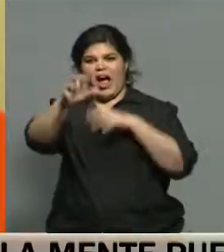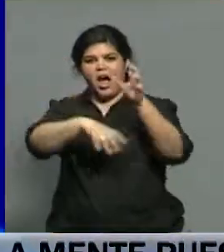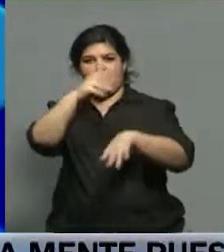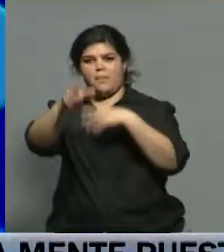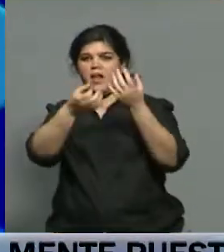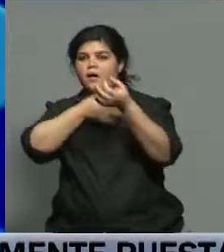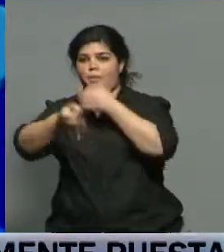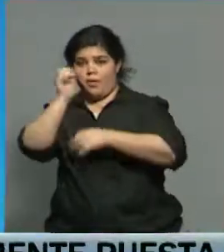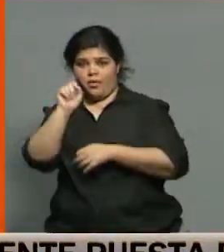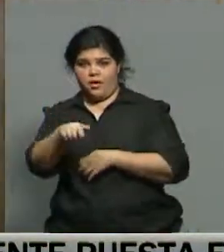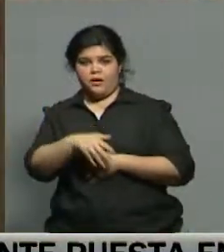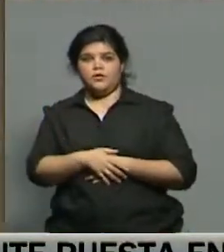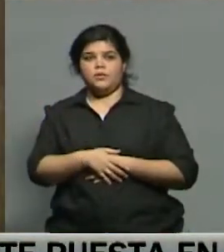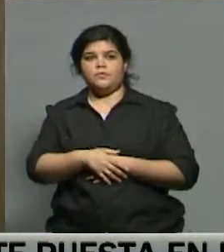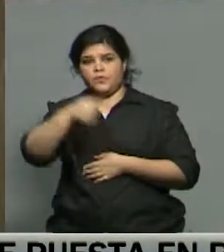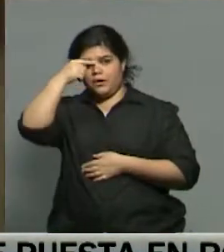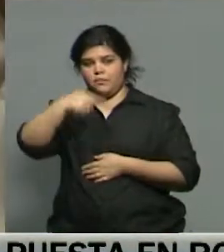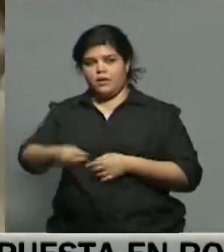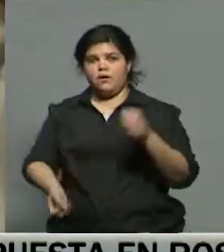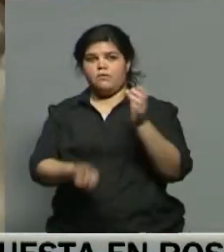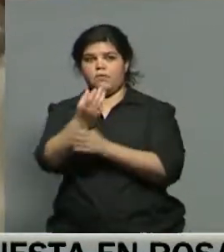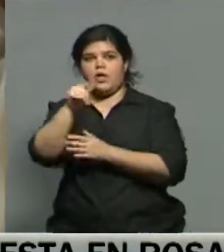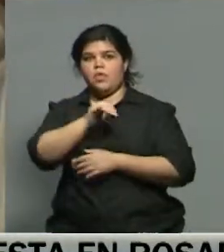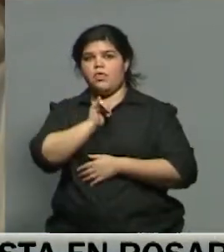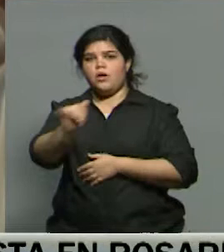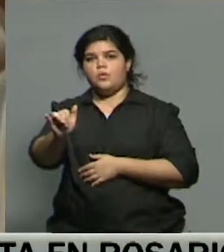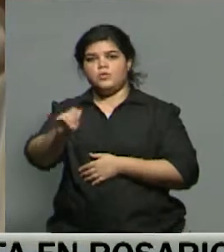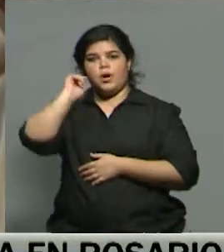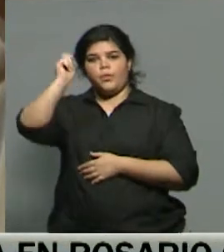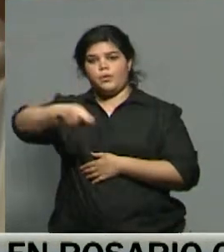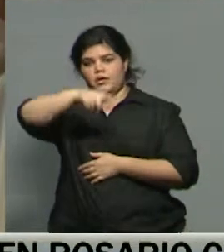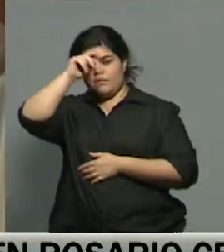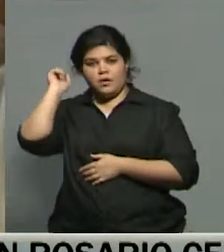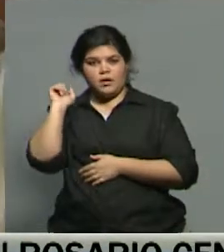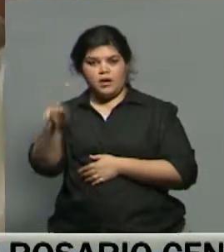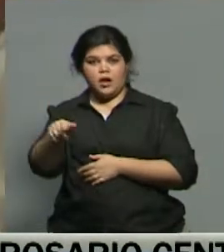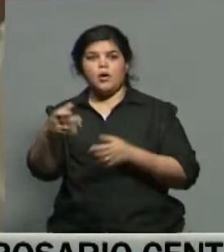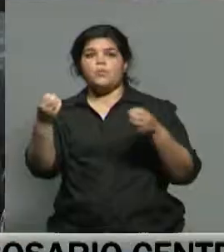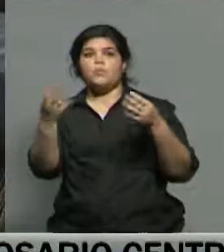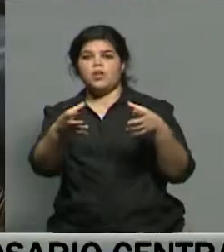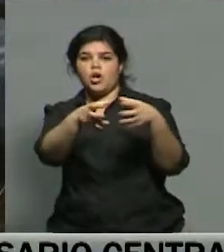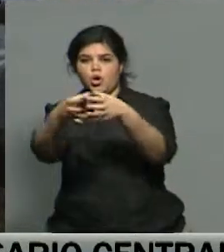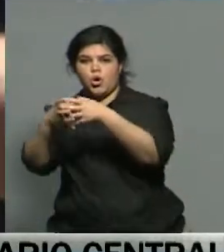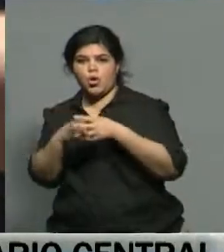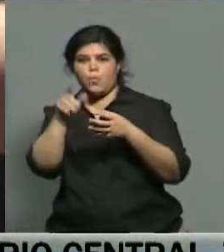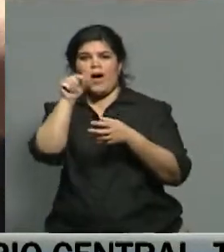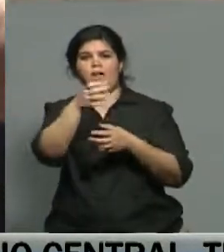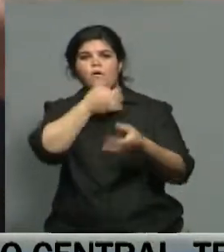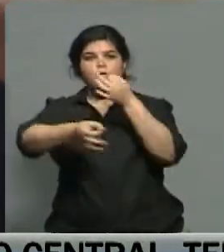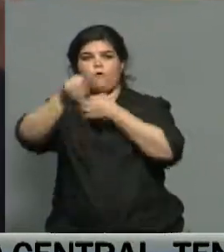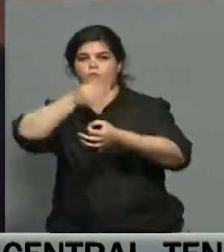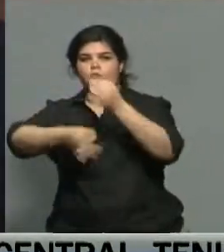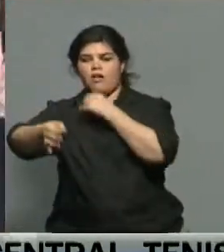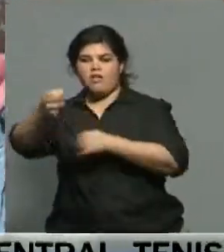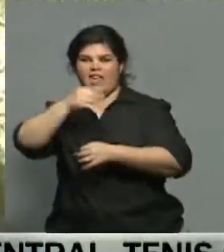Finalmente la Fundación Cuyunche denunció a Facebook en la Justicia Federal por todos estos grupos que comercializan fauna silvestre y